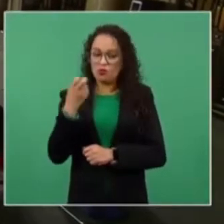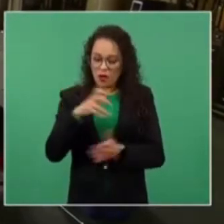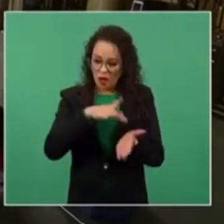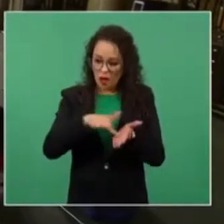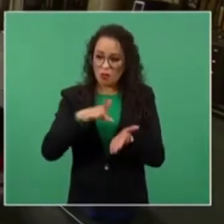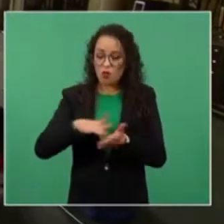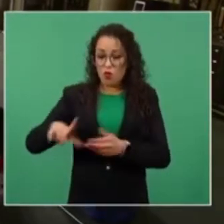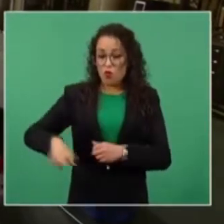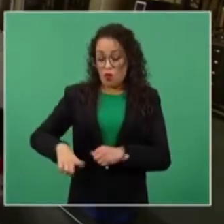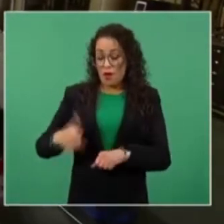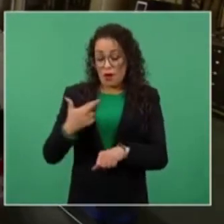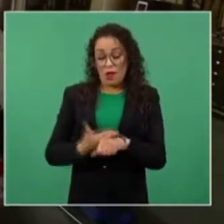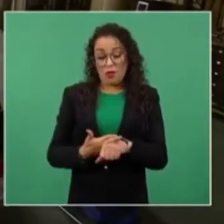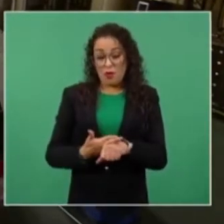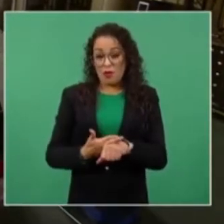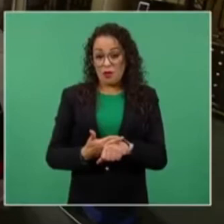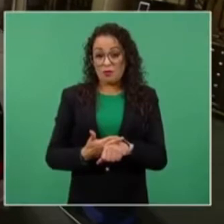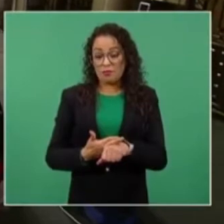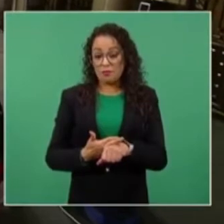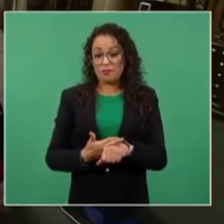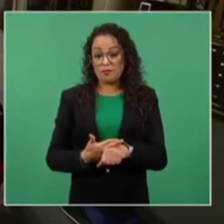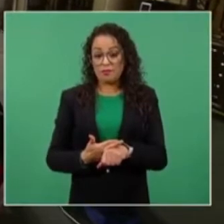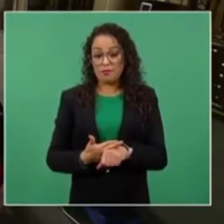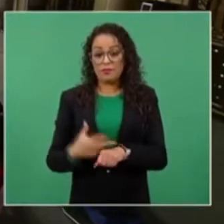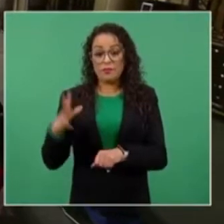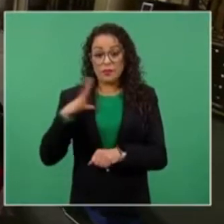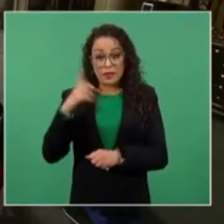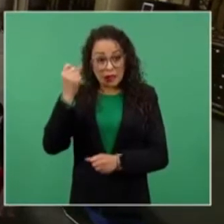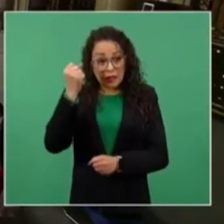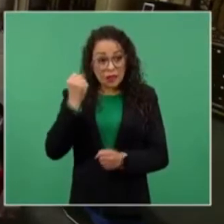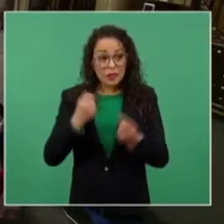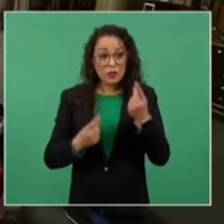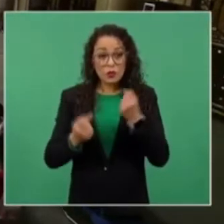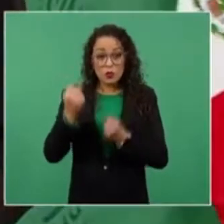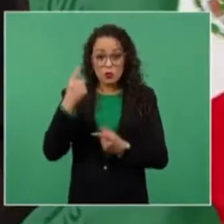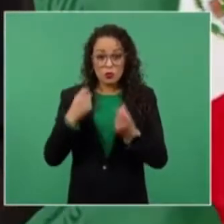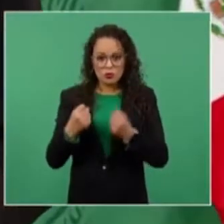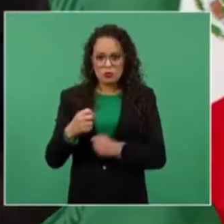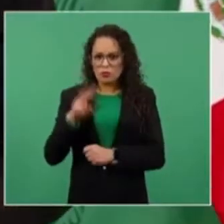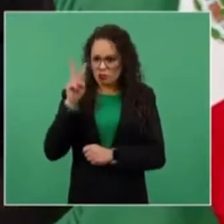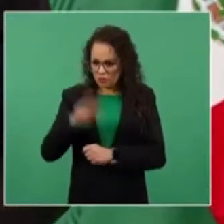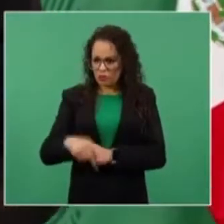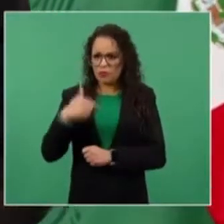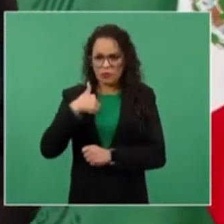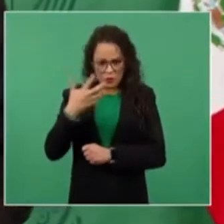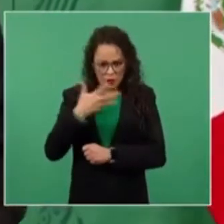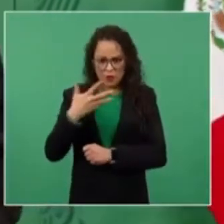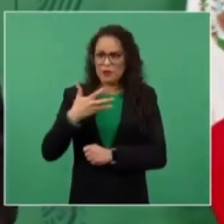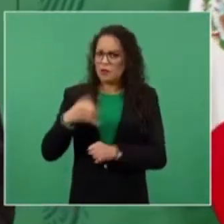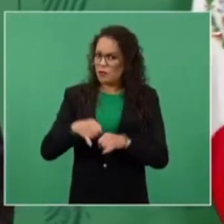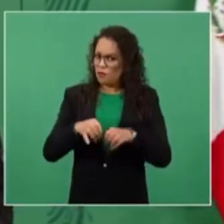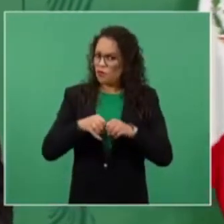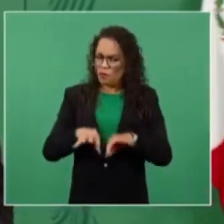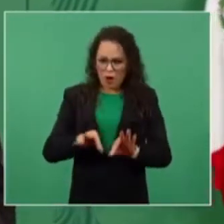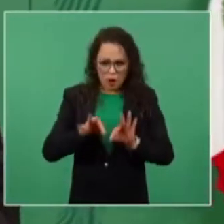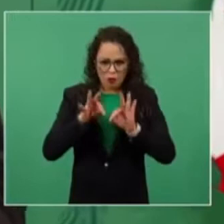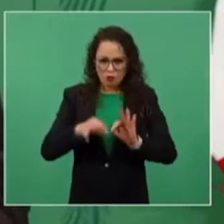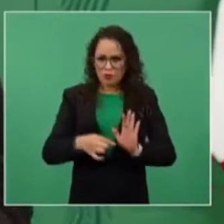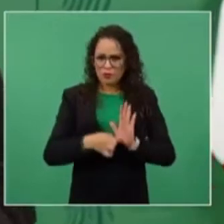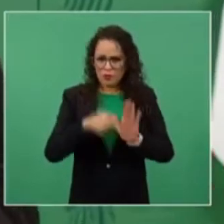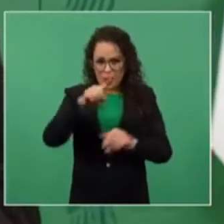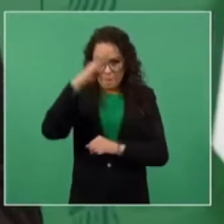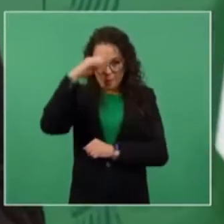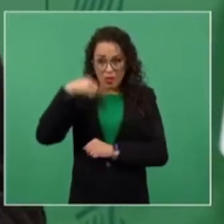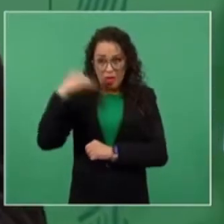Hay gobernadores, y tengo información, no estoy hablando al tanteo, que